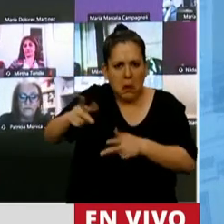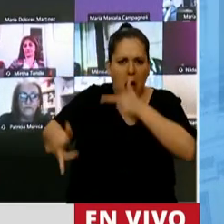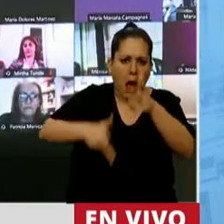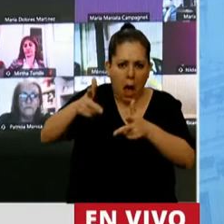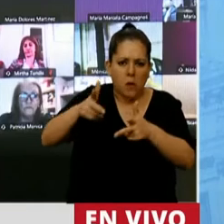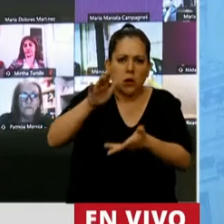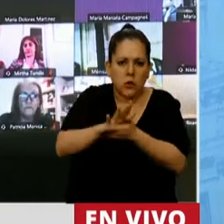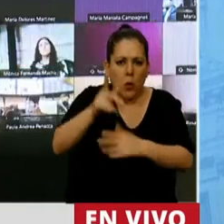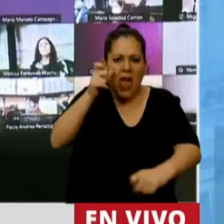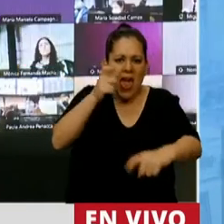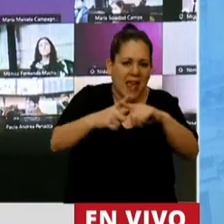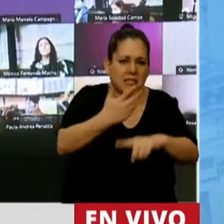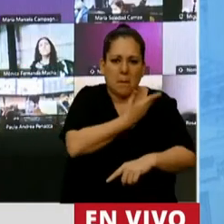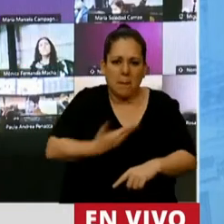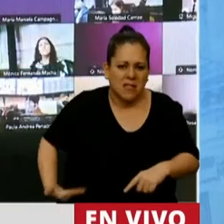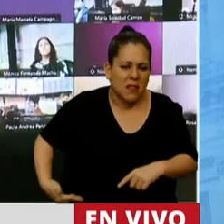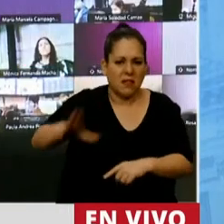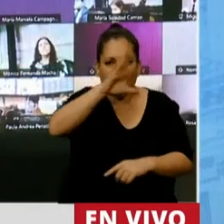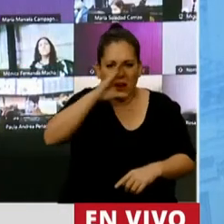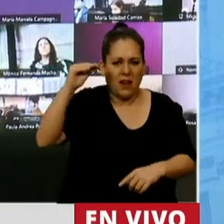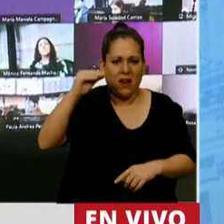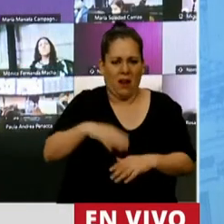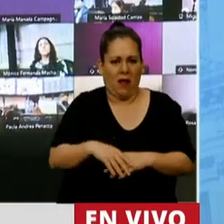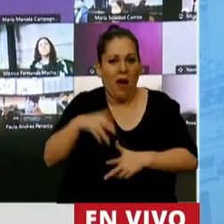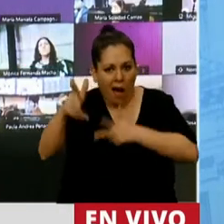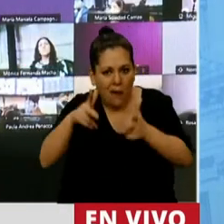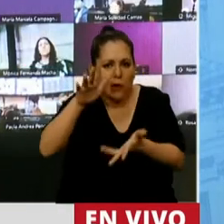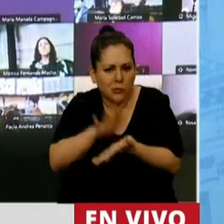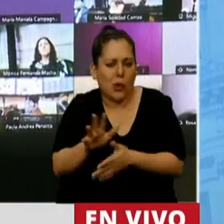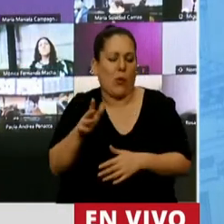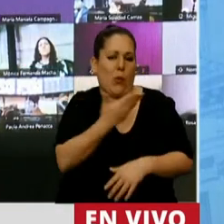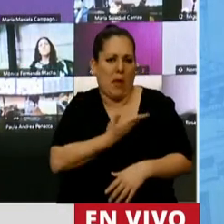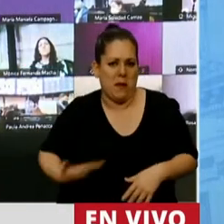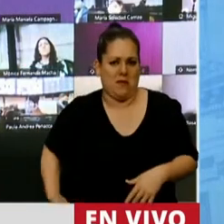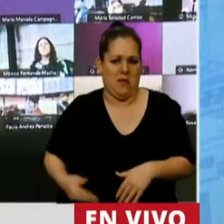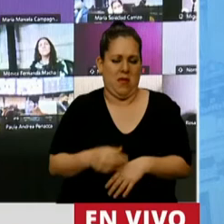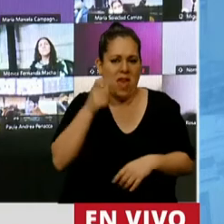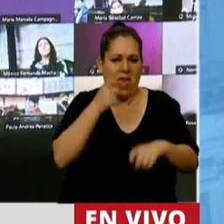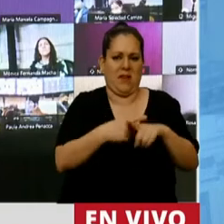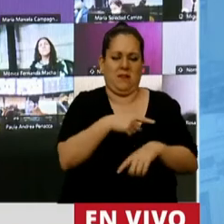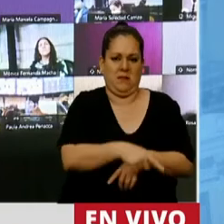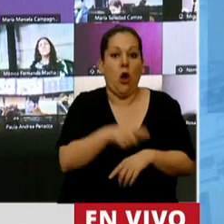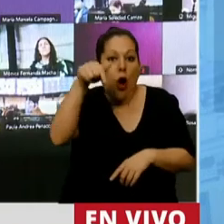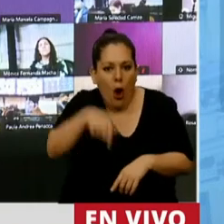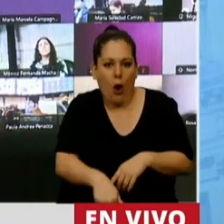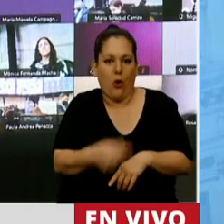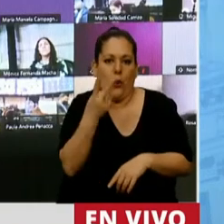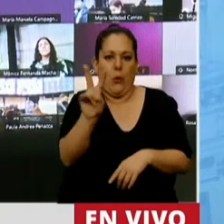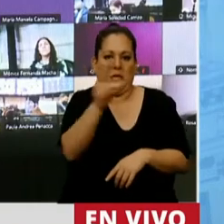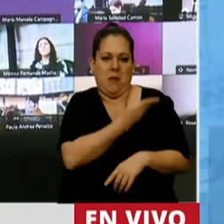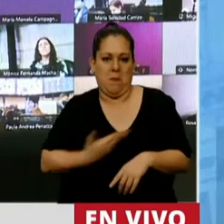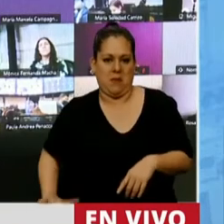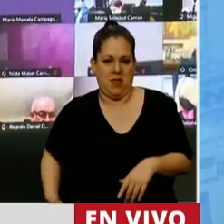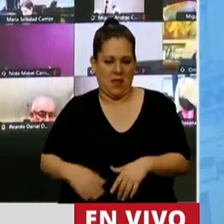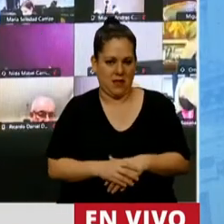expresidenta Cristina Fernández de Kirchner, hoy nuestra vicepresidenta, o al kirchnerismo.